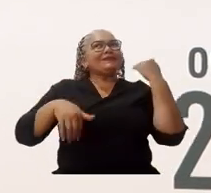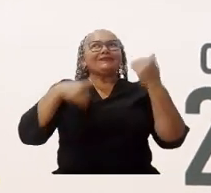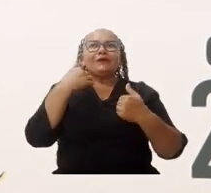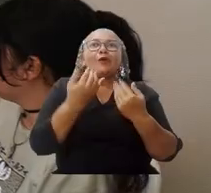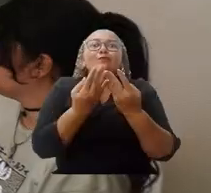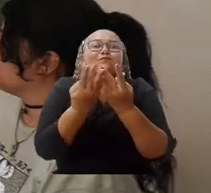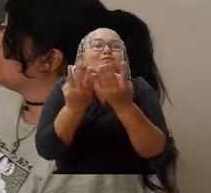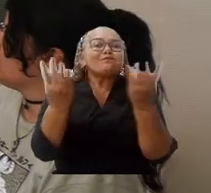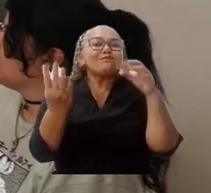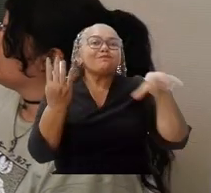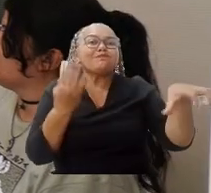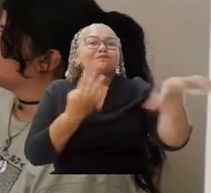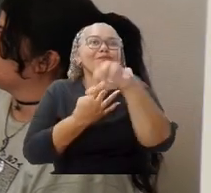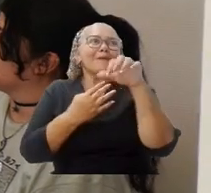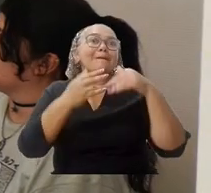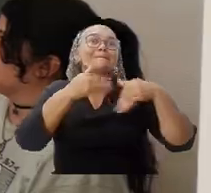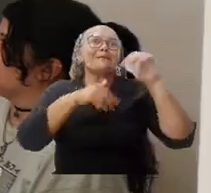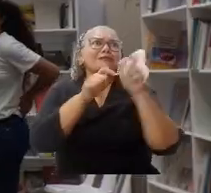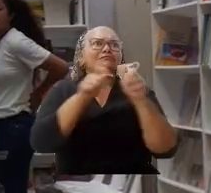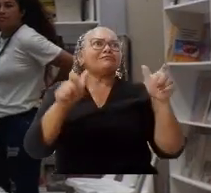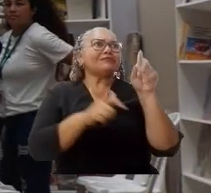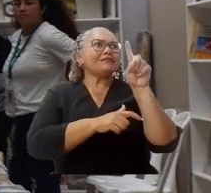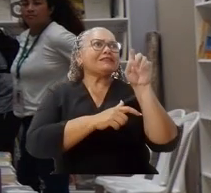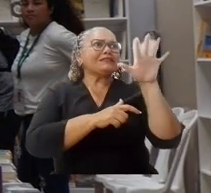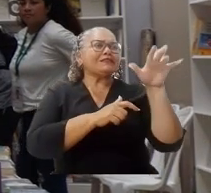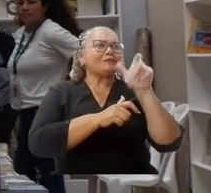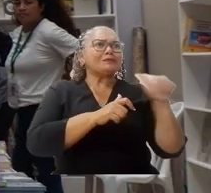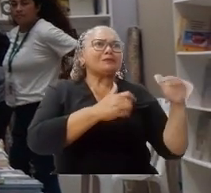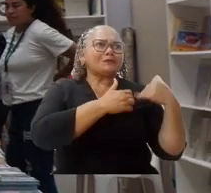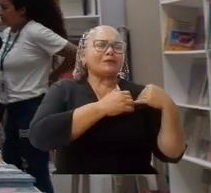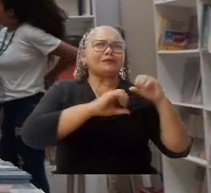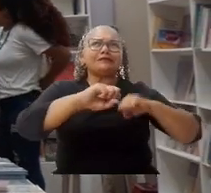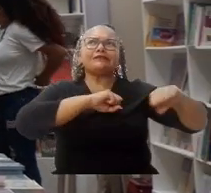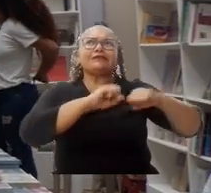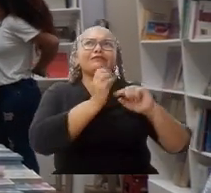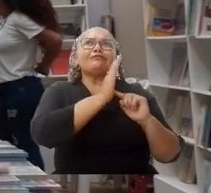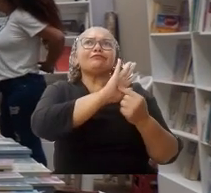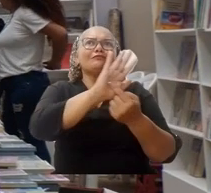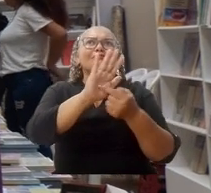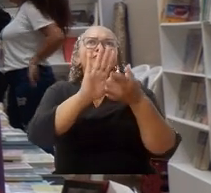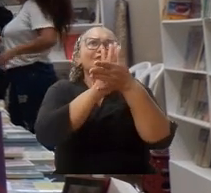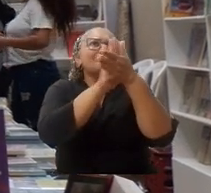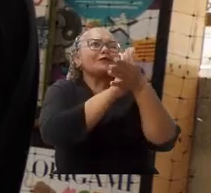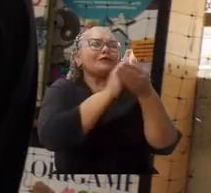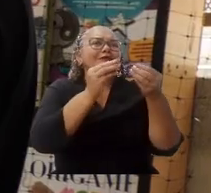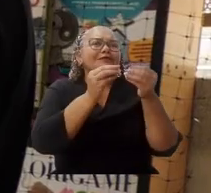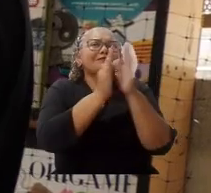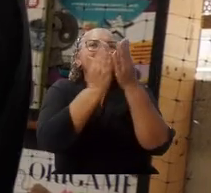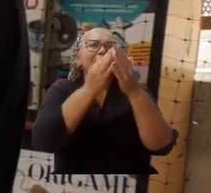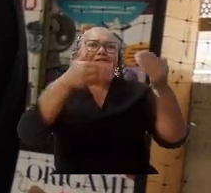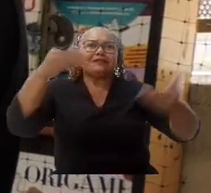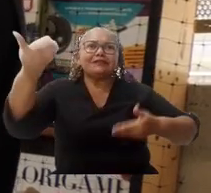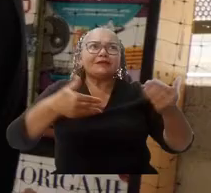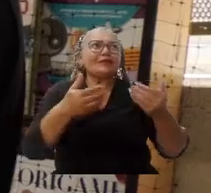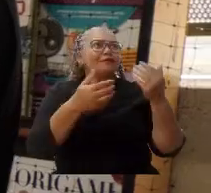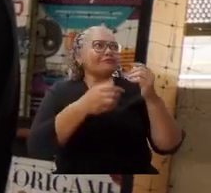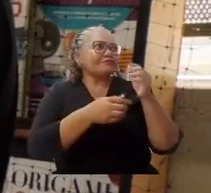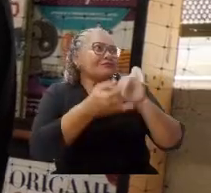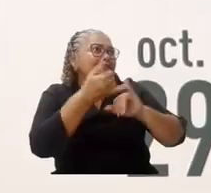versión tenemos más de 65 expositores, entre librerías, distribuidores, libreros independientes,